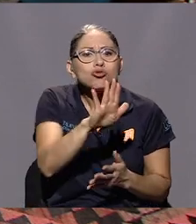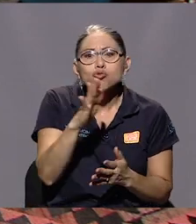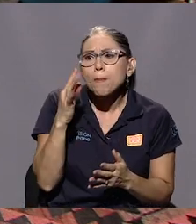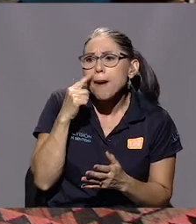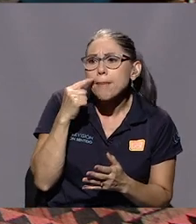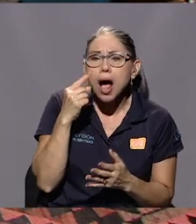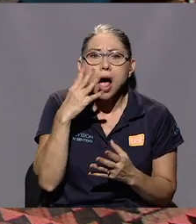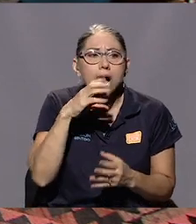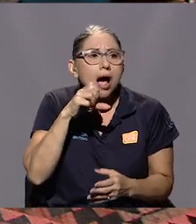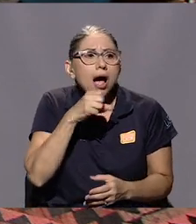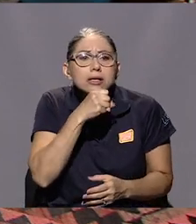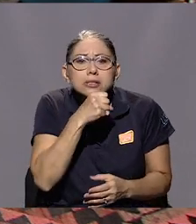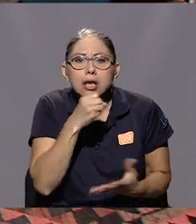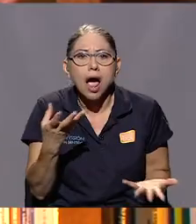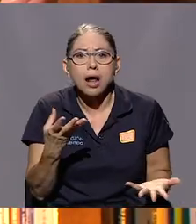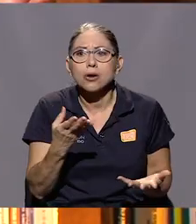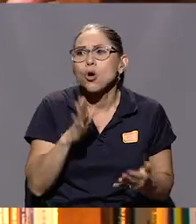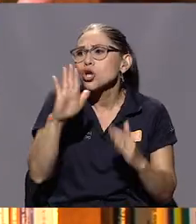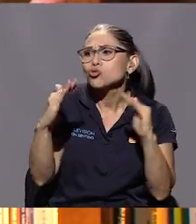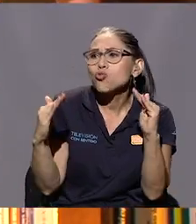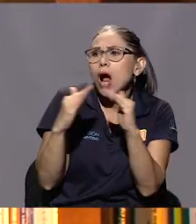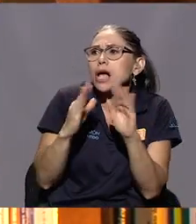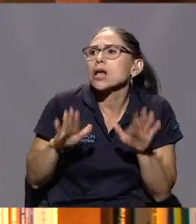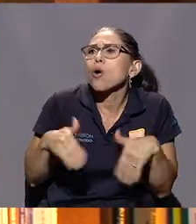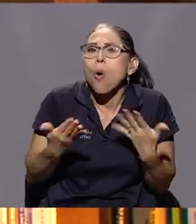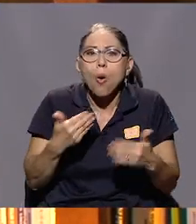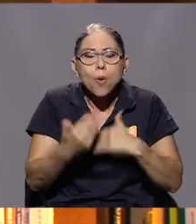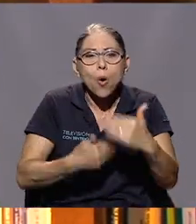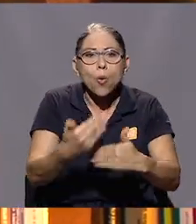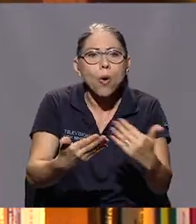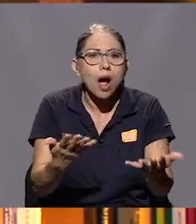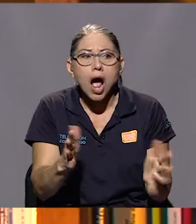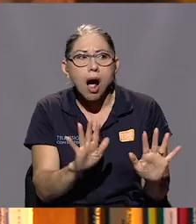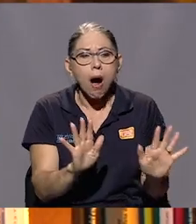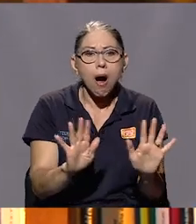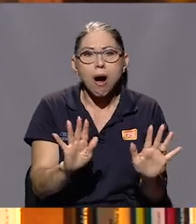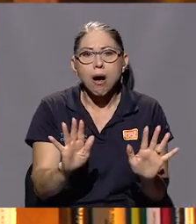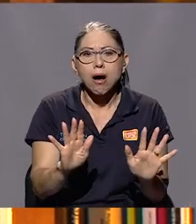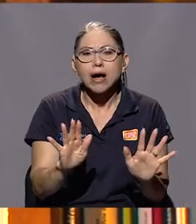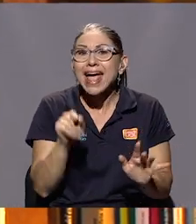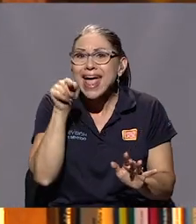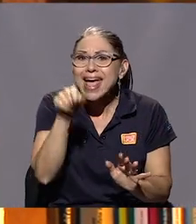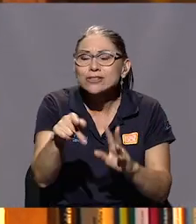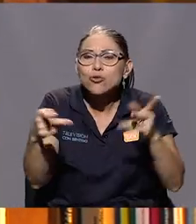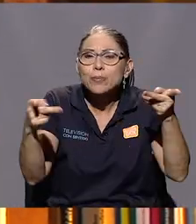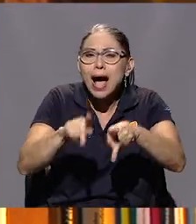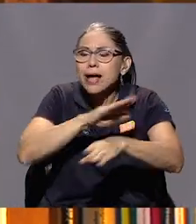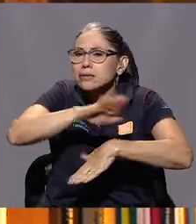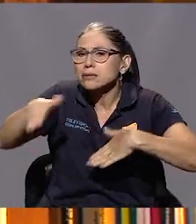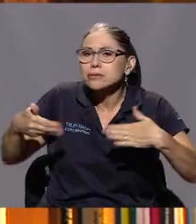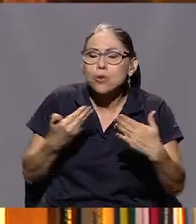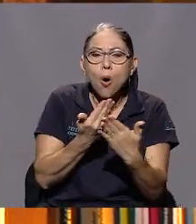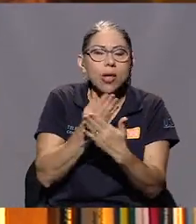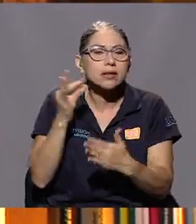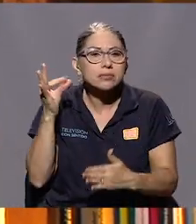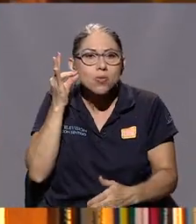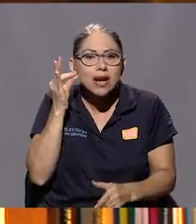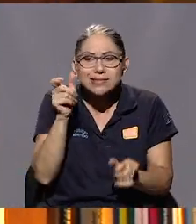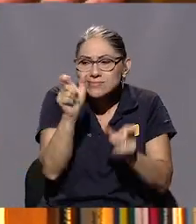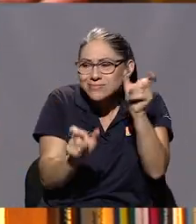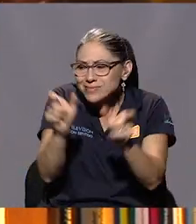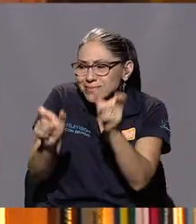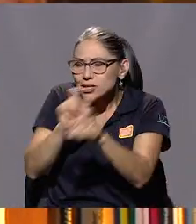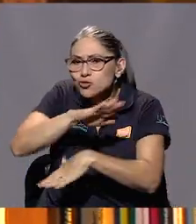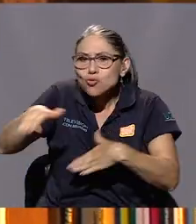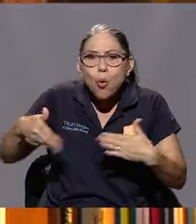casa un poco, cómo funciona y esto todas, las mujeres, todas, todas, ahí